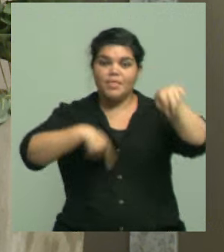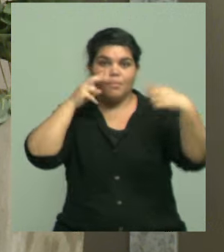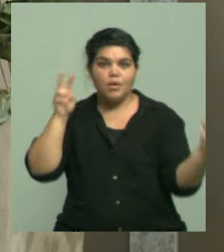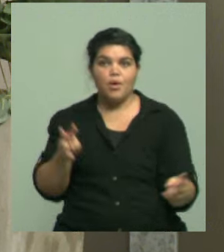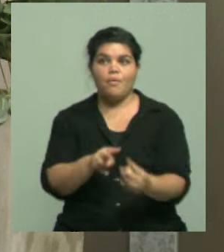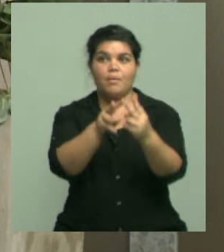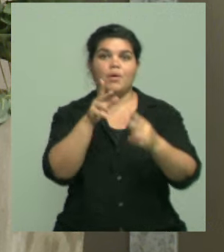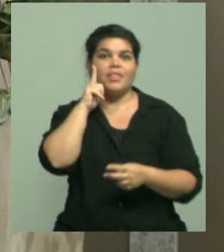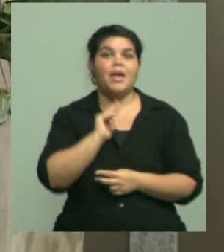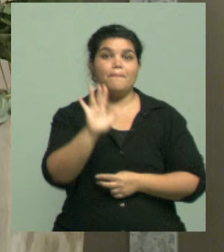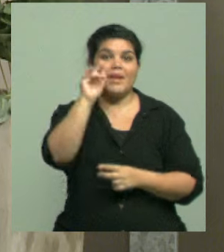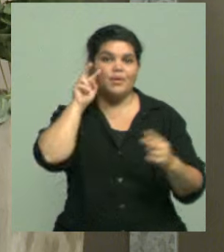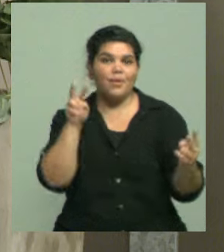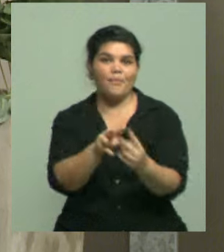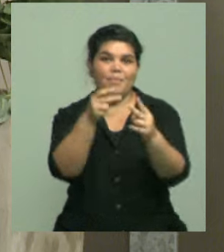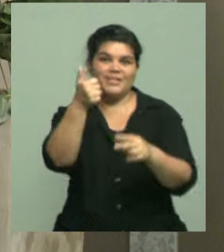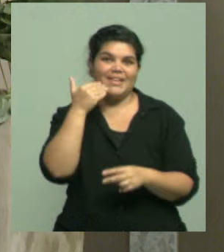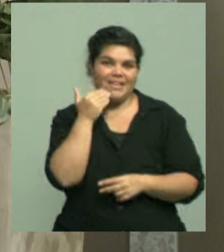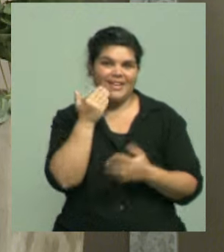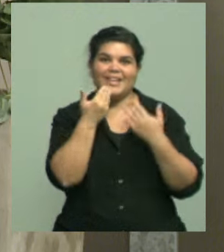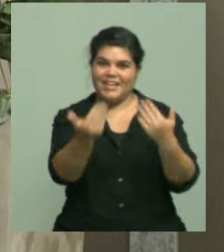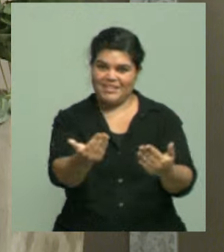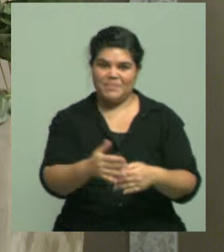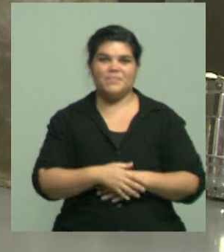próxima, el miércoles a las 6 de la tarde. Muchas gracias.